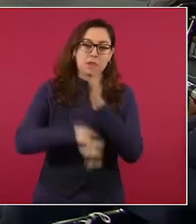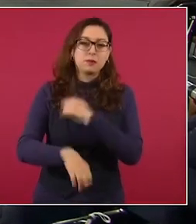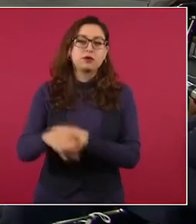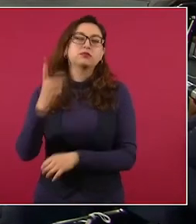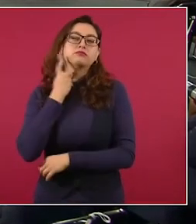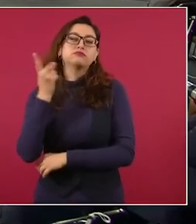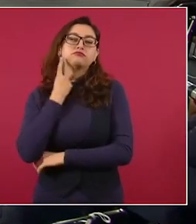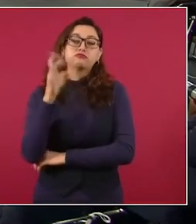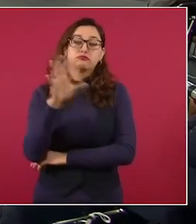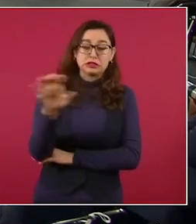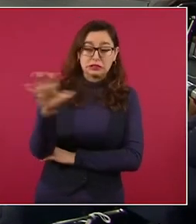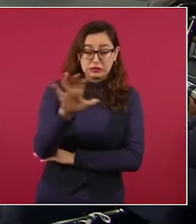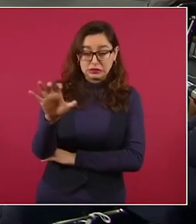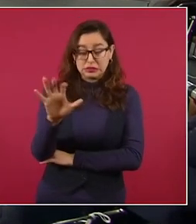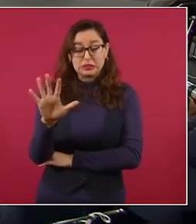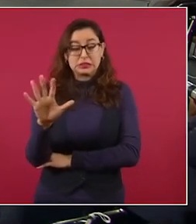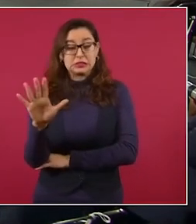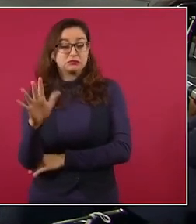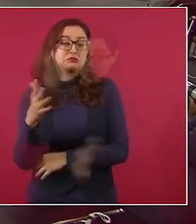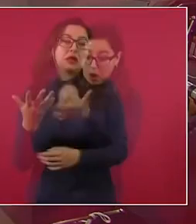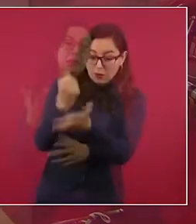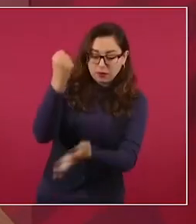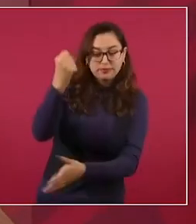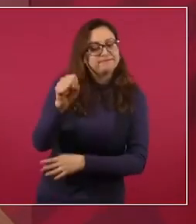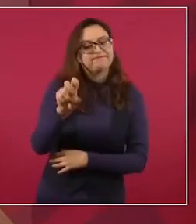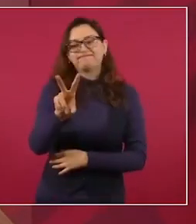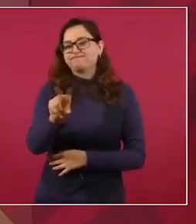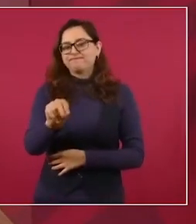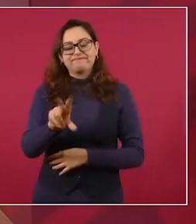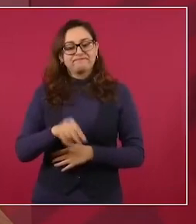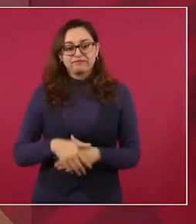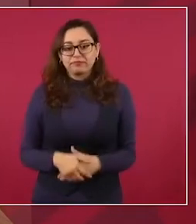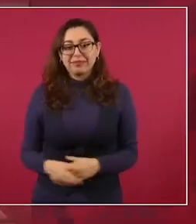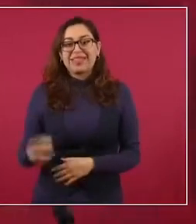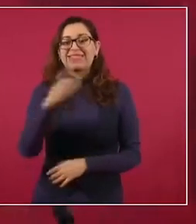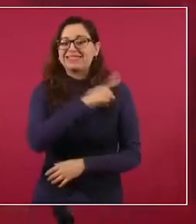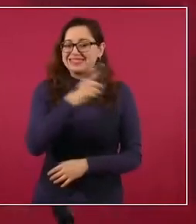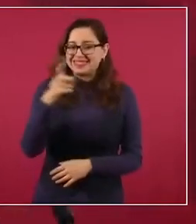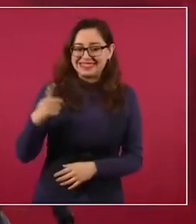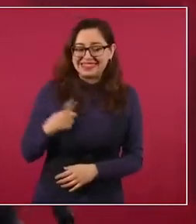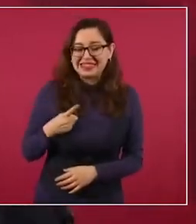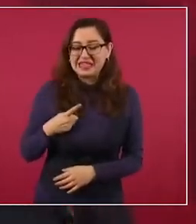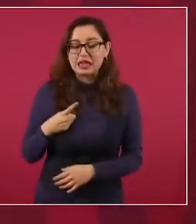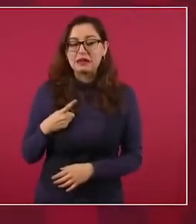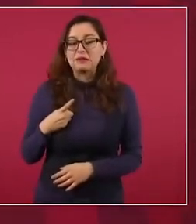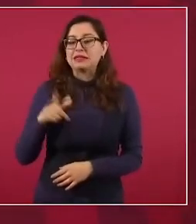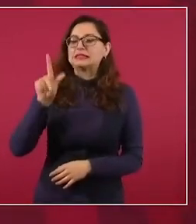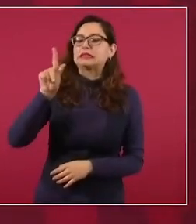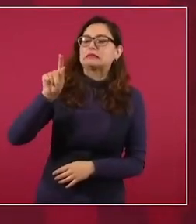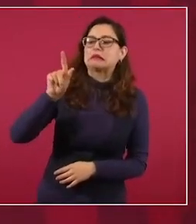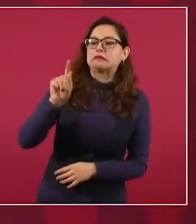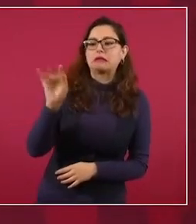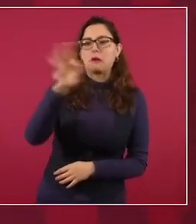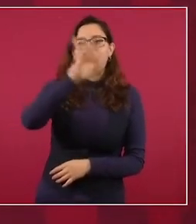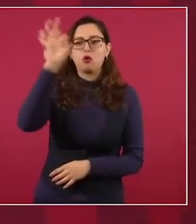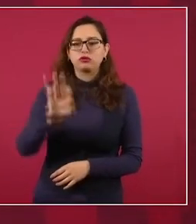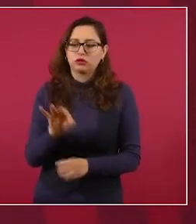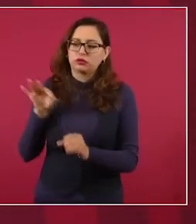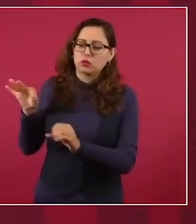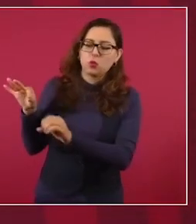se aprueba. No, son dos terceras partes,